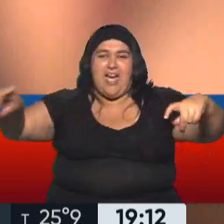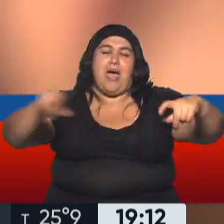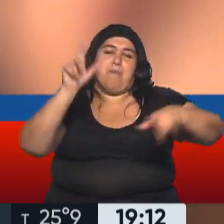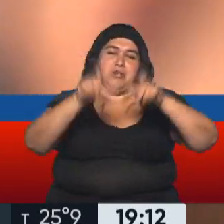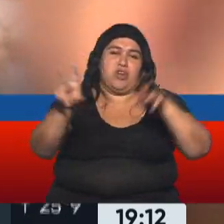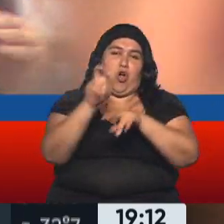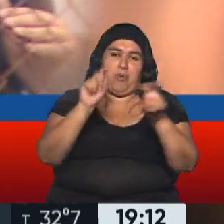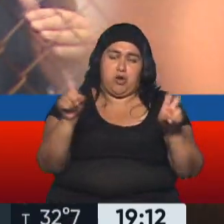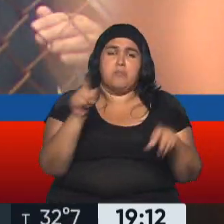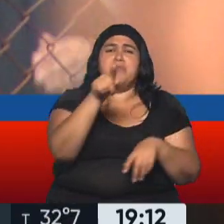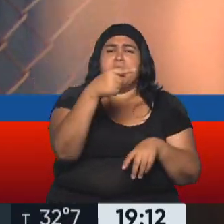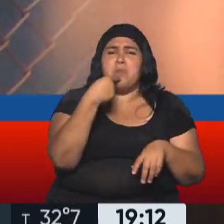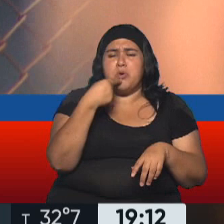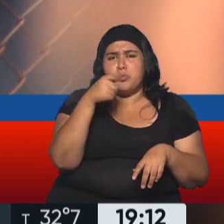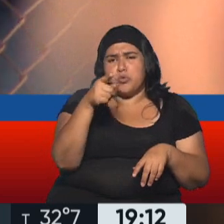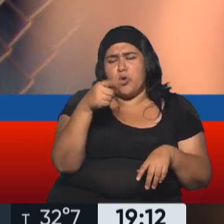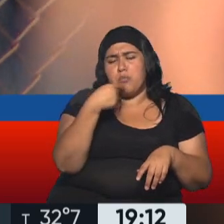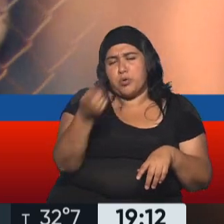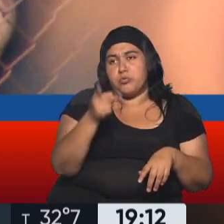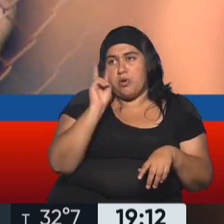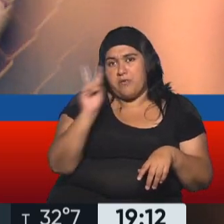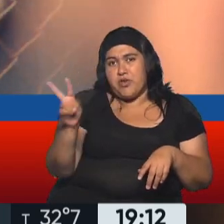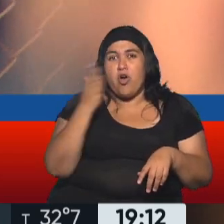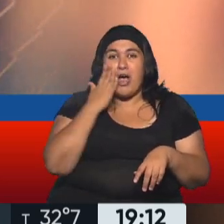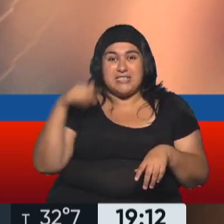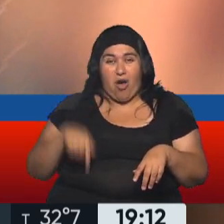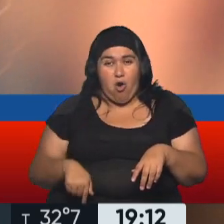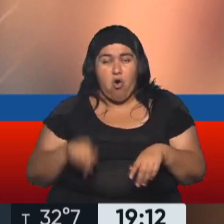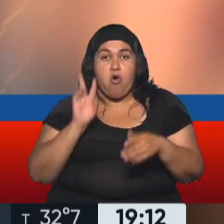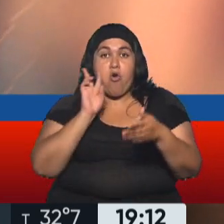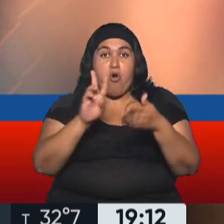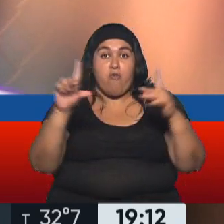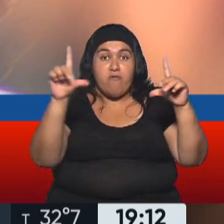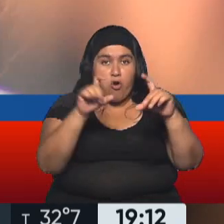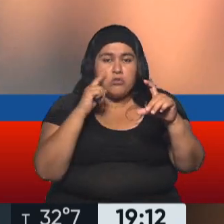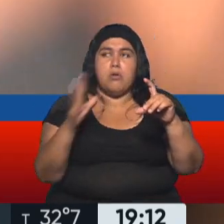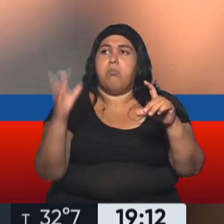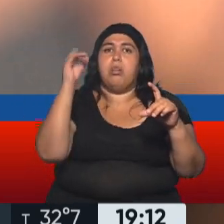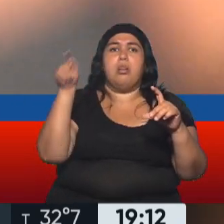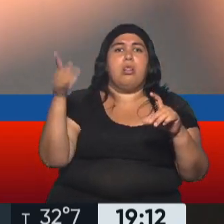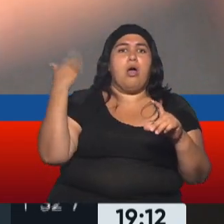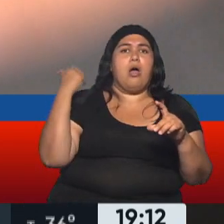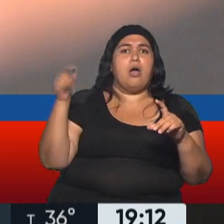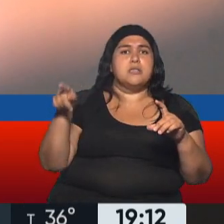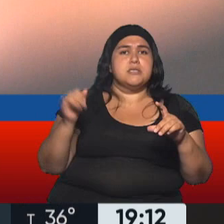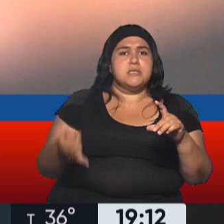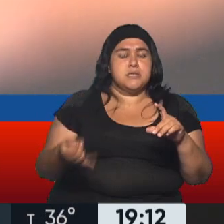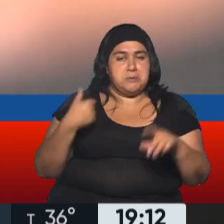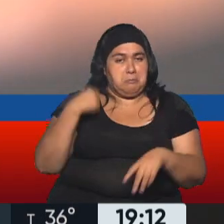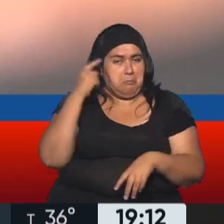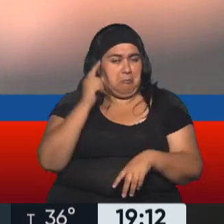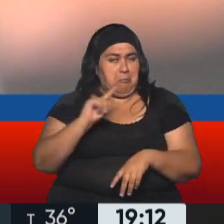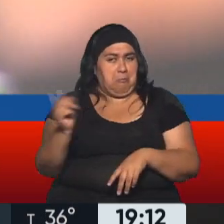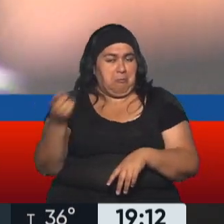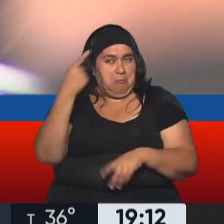cobran. ¿Y usted se dio cuenta recién que era ella cuando vi la foto? Hoy cuando vi la foto. Sí. Porque este tiempo ni me imaginaba que era ella.